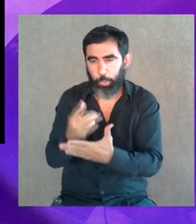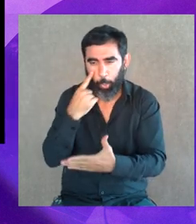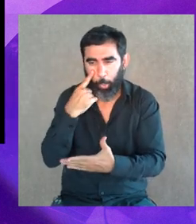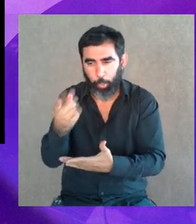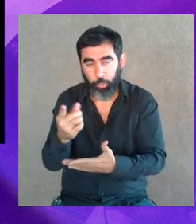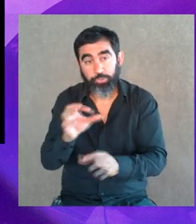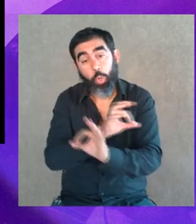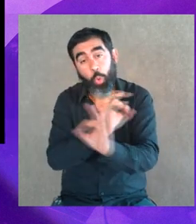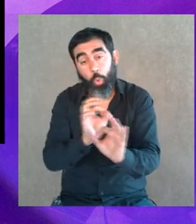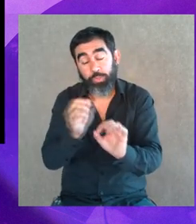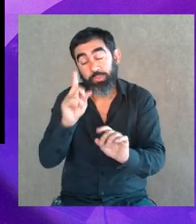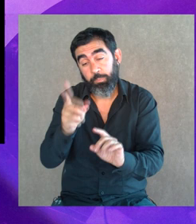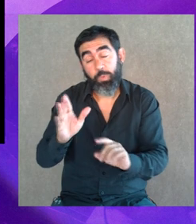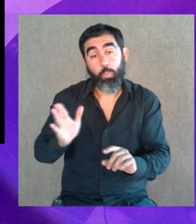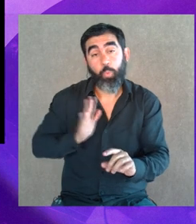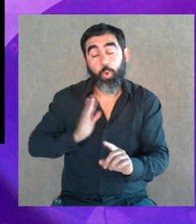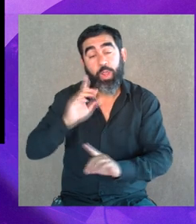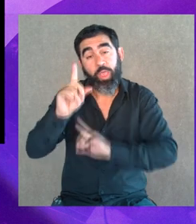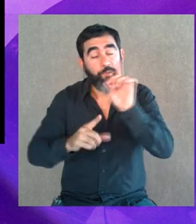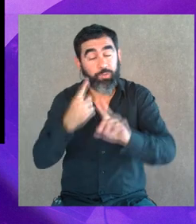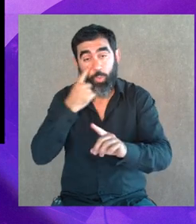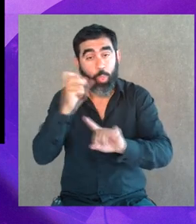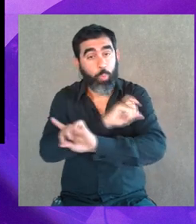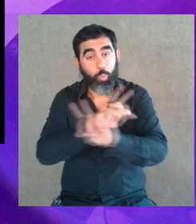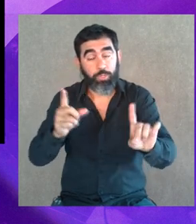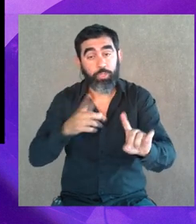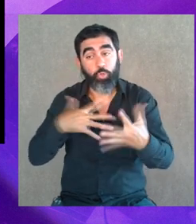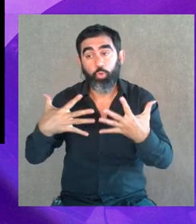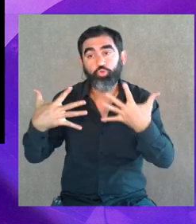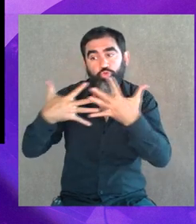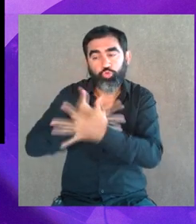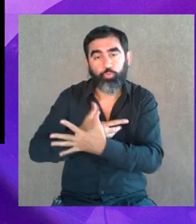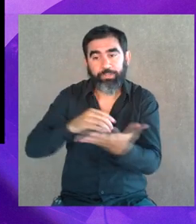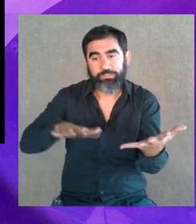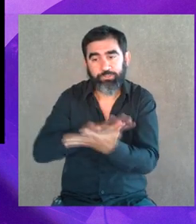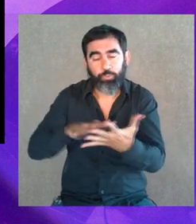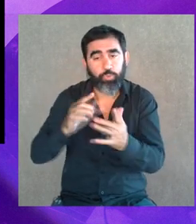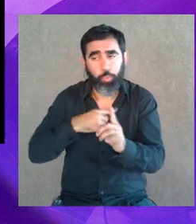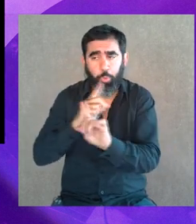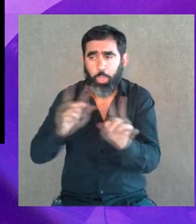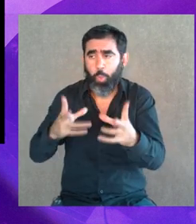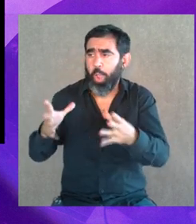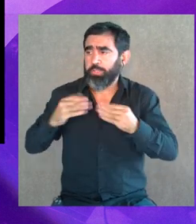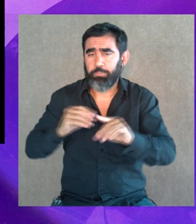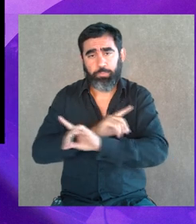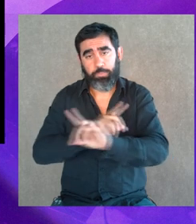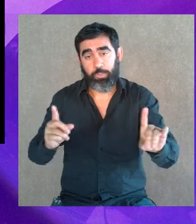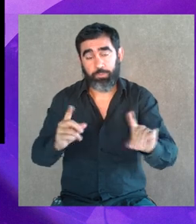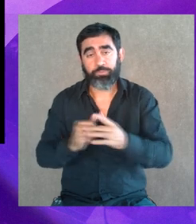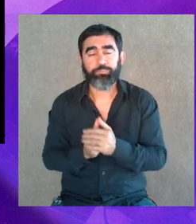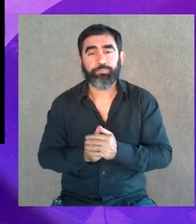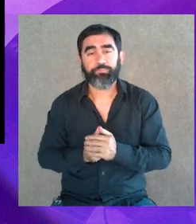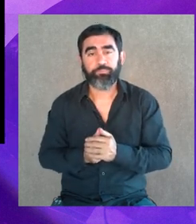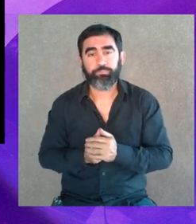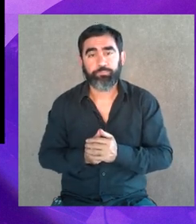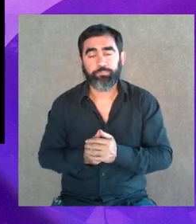sea. Y otro porque ni ellas mismas se dan cuenta de que están viviendo en una situación que no deberían soportar, como decía